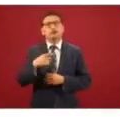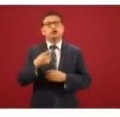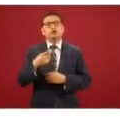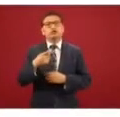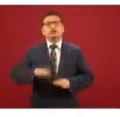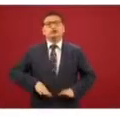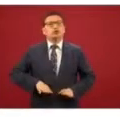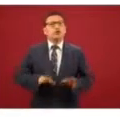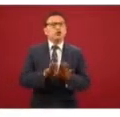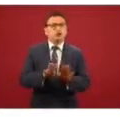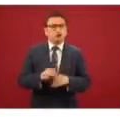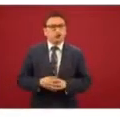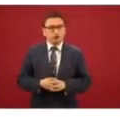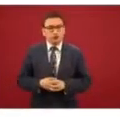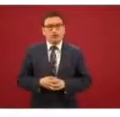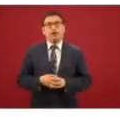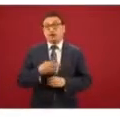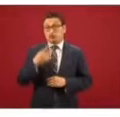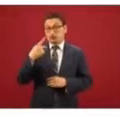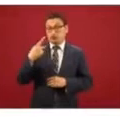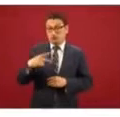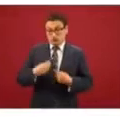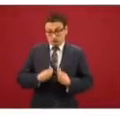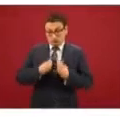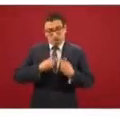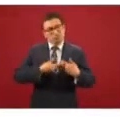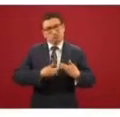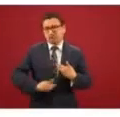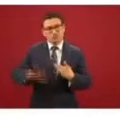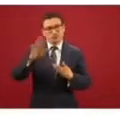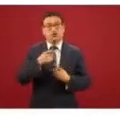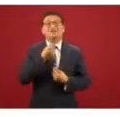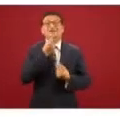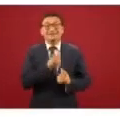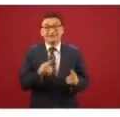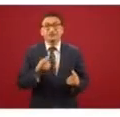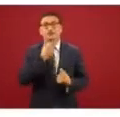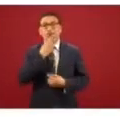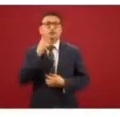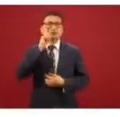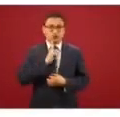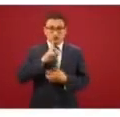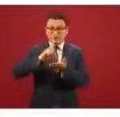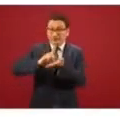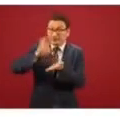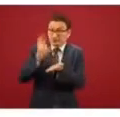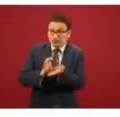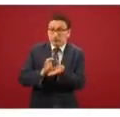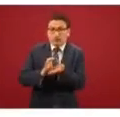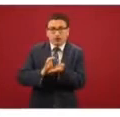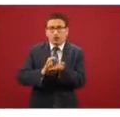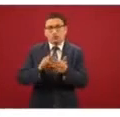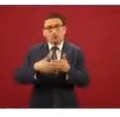para el resto de su vida. Y queremos que los niños y las niñas con discapacidad permanente